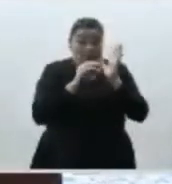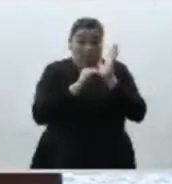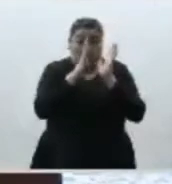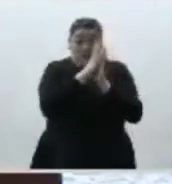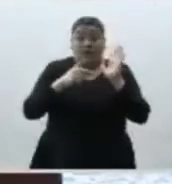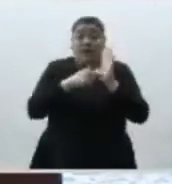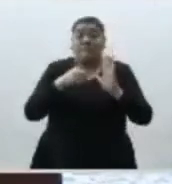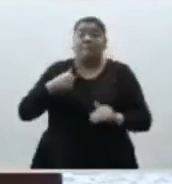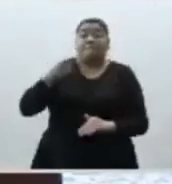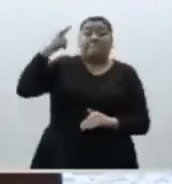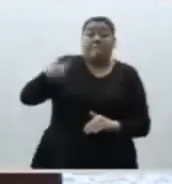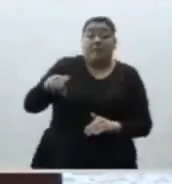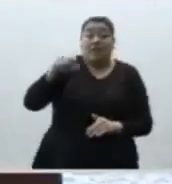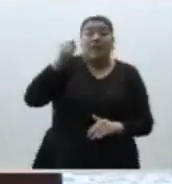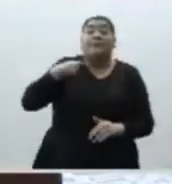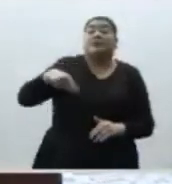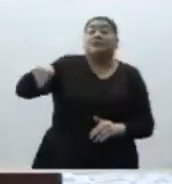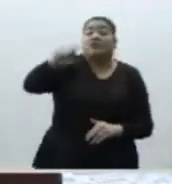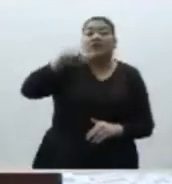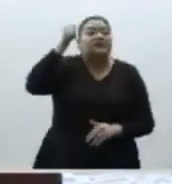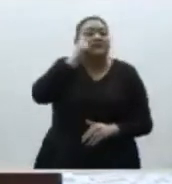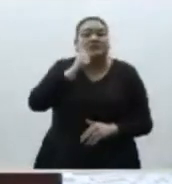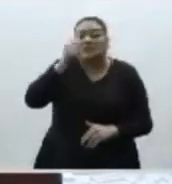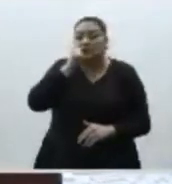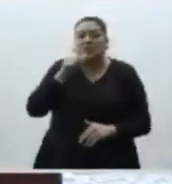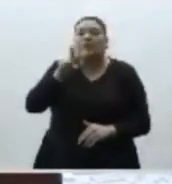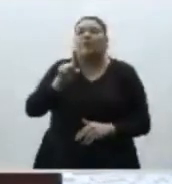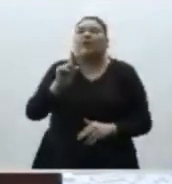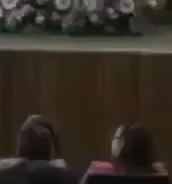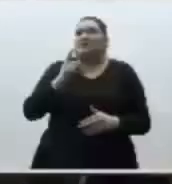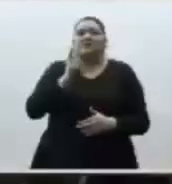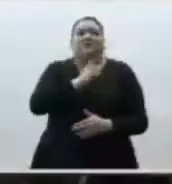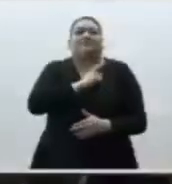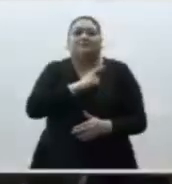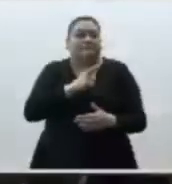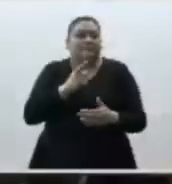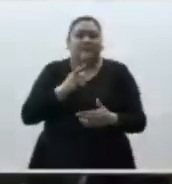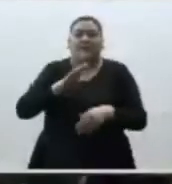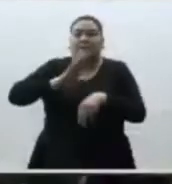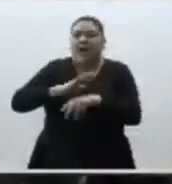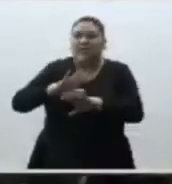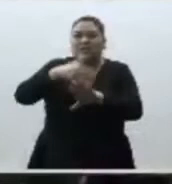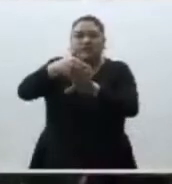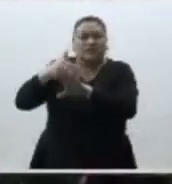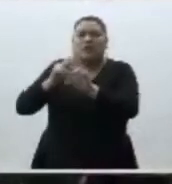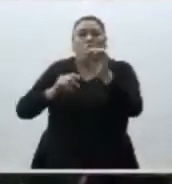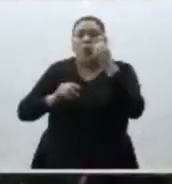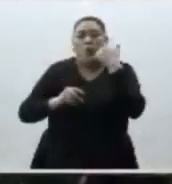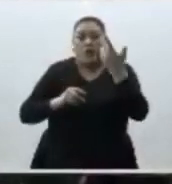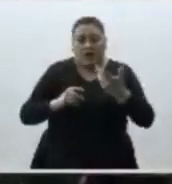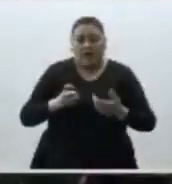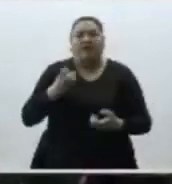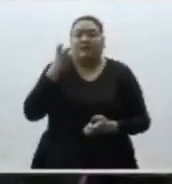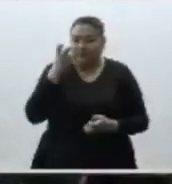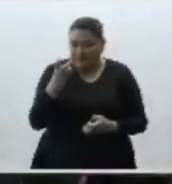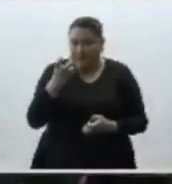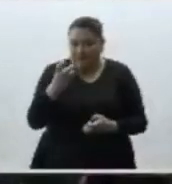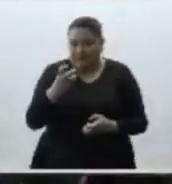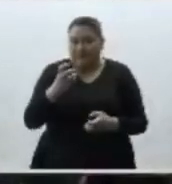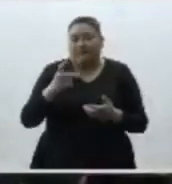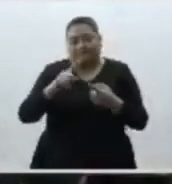de la cual debemos partir en la resolución de los asuntos sometidos a nuestra jurisdicción. En esa misma línea,